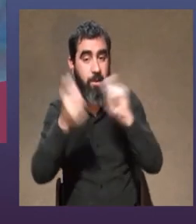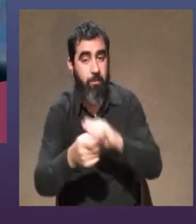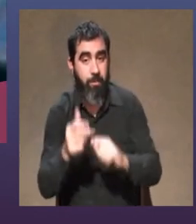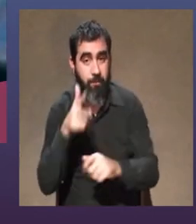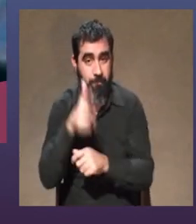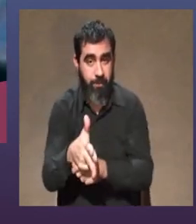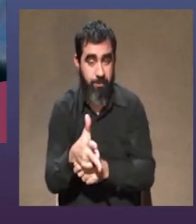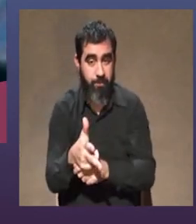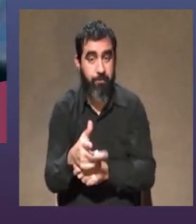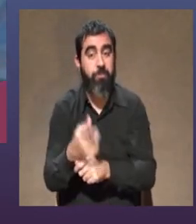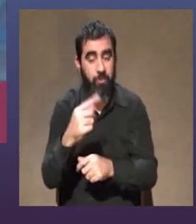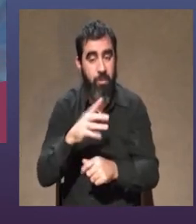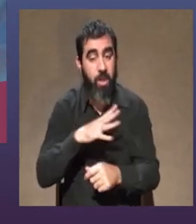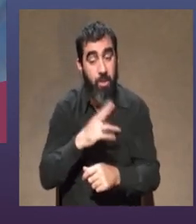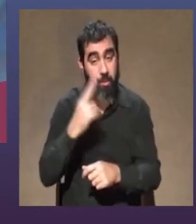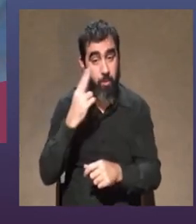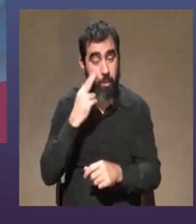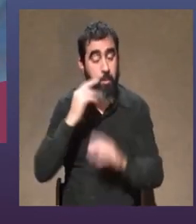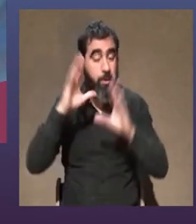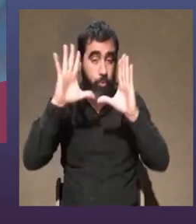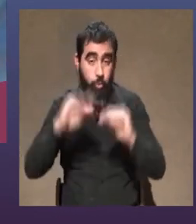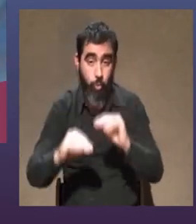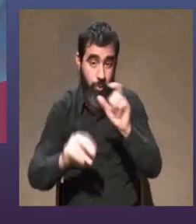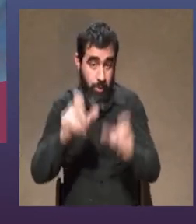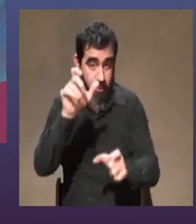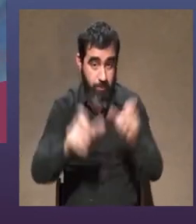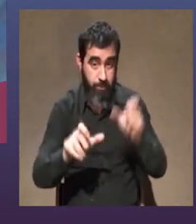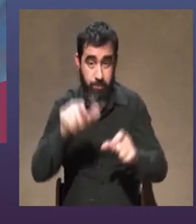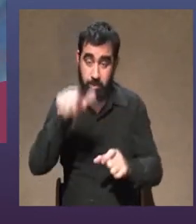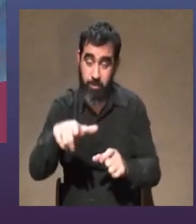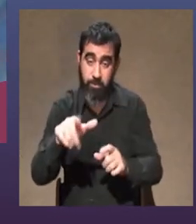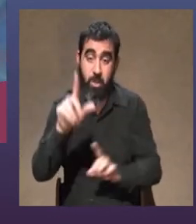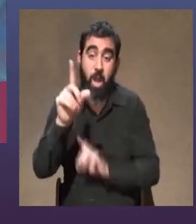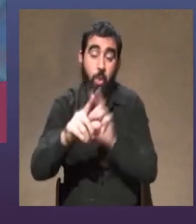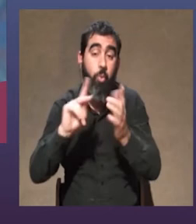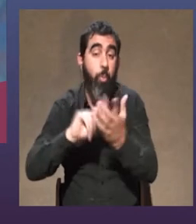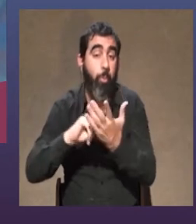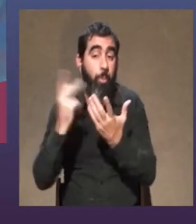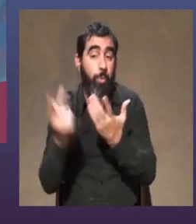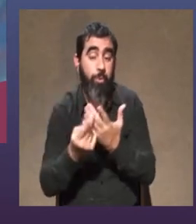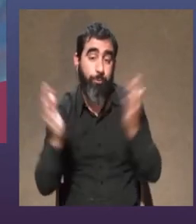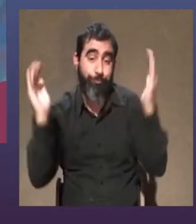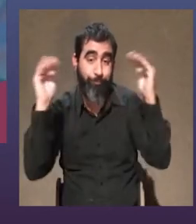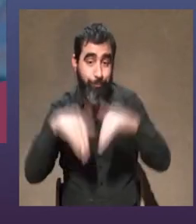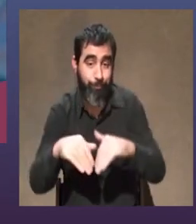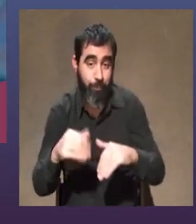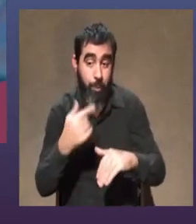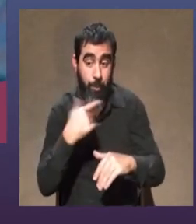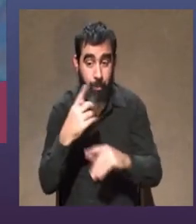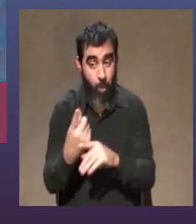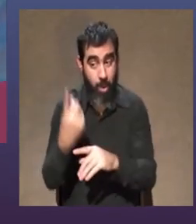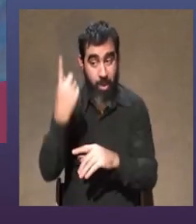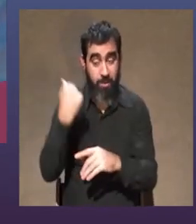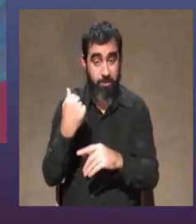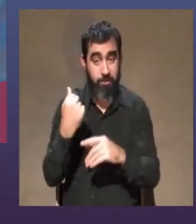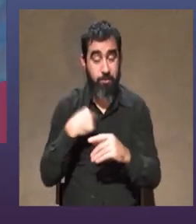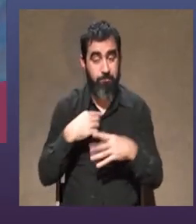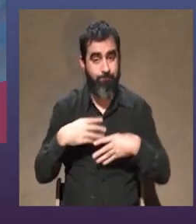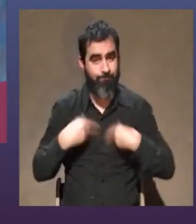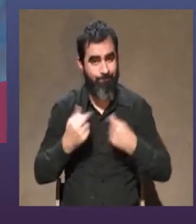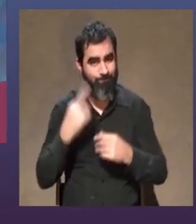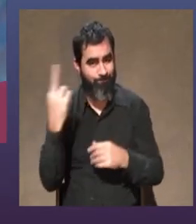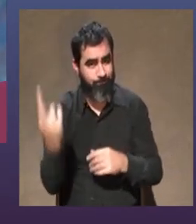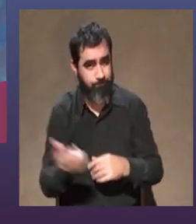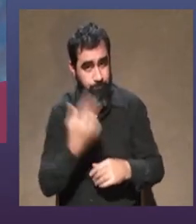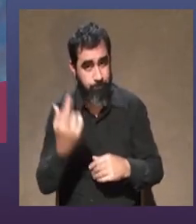o sea que hubo una afectación como a todo el mundo que cayó me pasó algo ayer bastante tuve una sensación rara porque